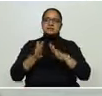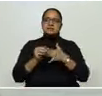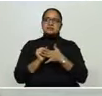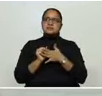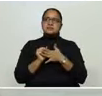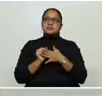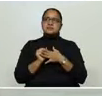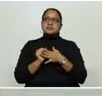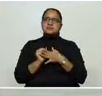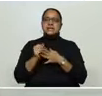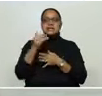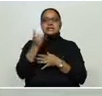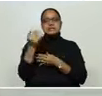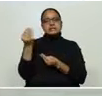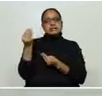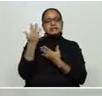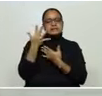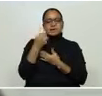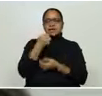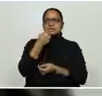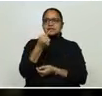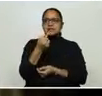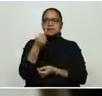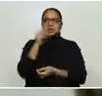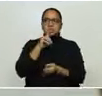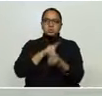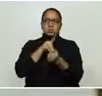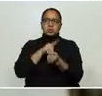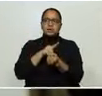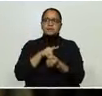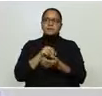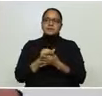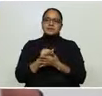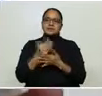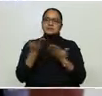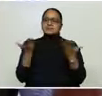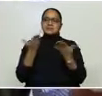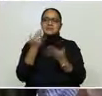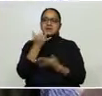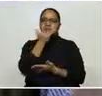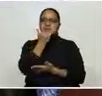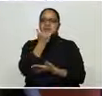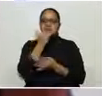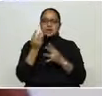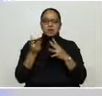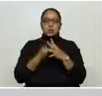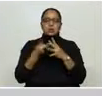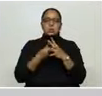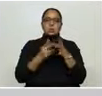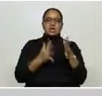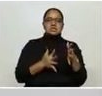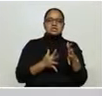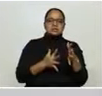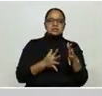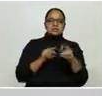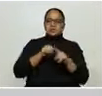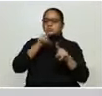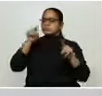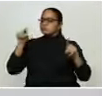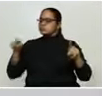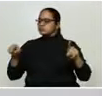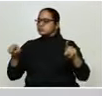Y en el cual, decía la doctora Rosales, ¿qué pasa con Olancho? ¿Qué pasa con Choluteca? A mí me sorprende más Choluteca.